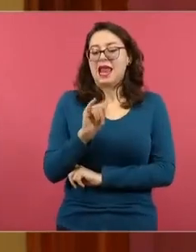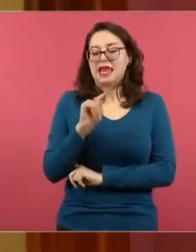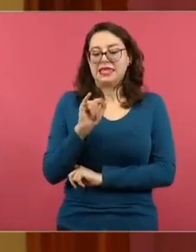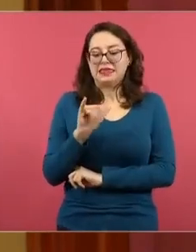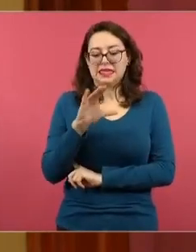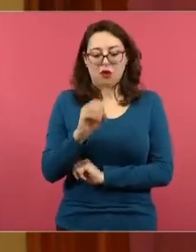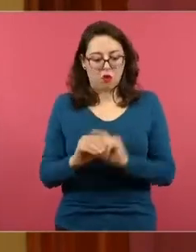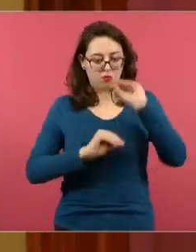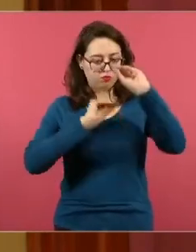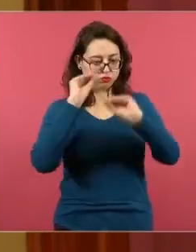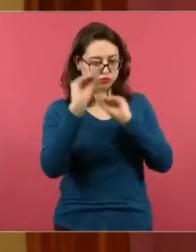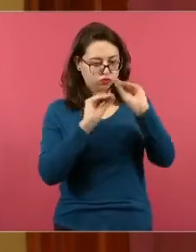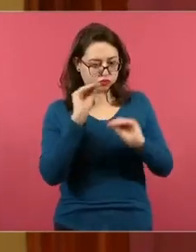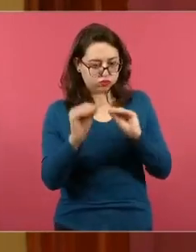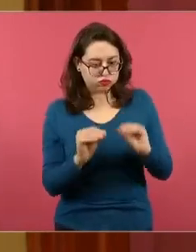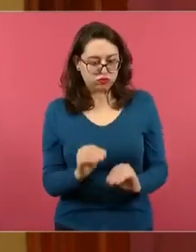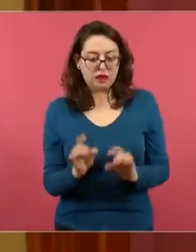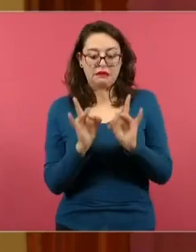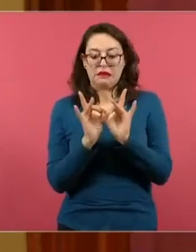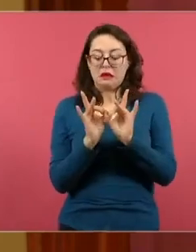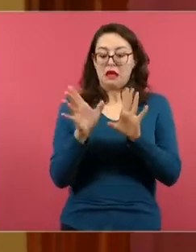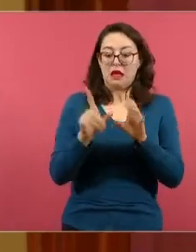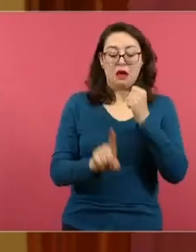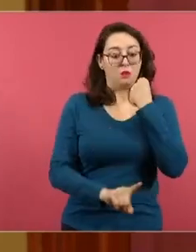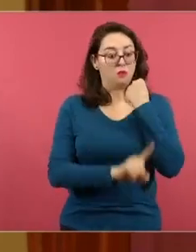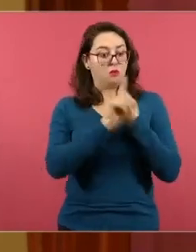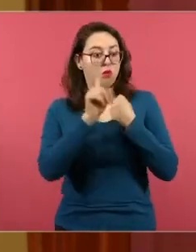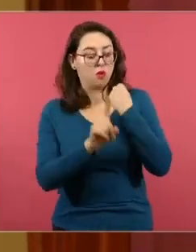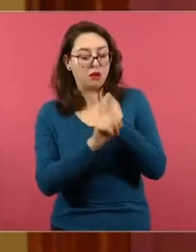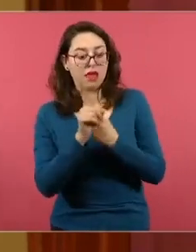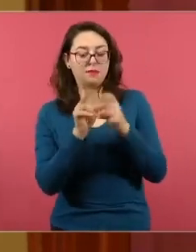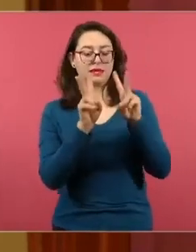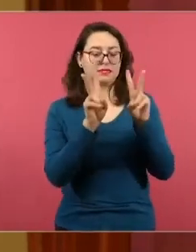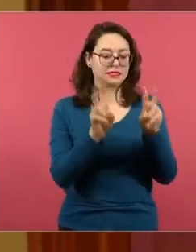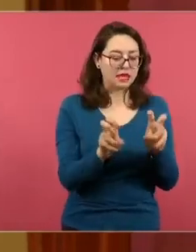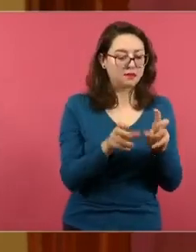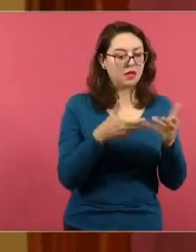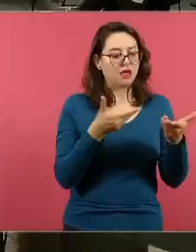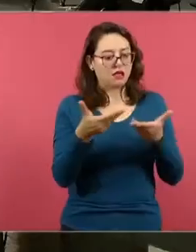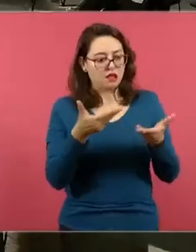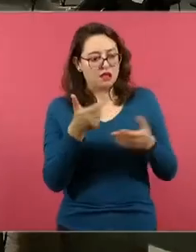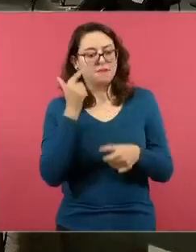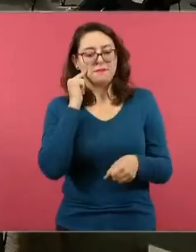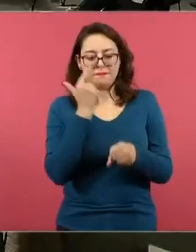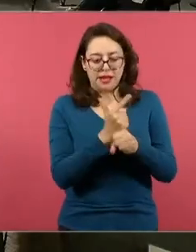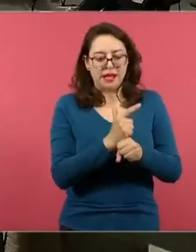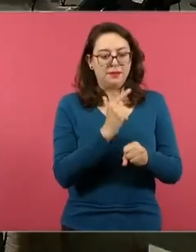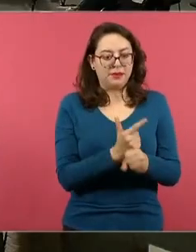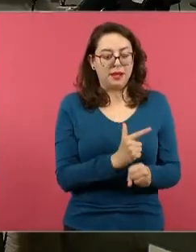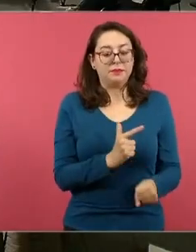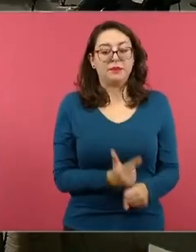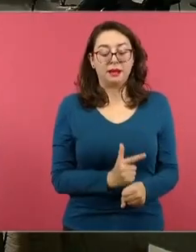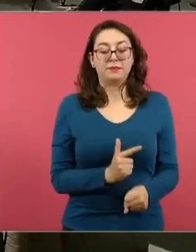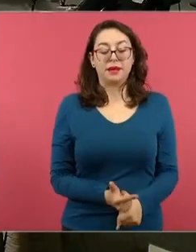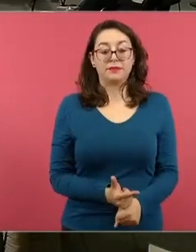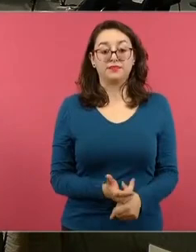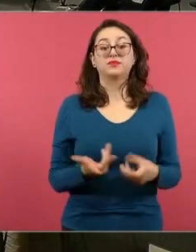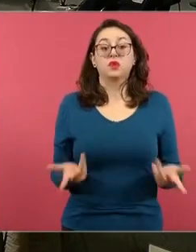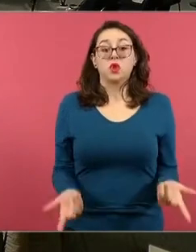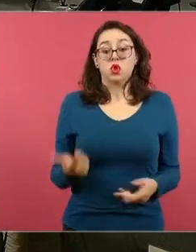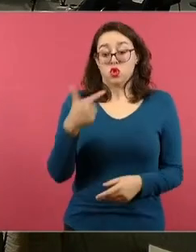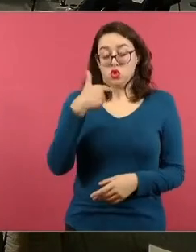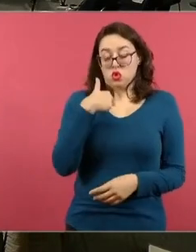problemáticas, intereses, necesidades, temáticas o situaciones, particularmente en este contenido que me tocó